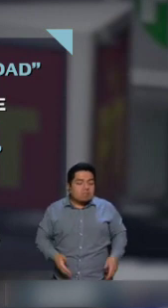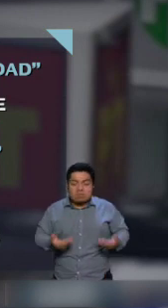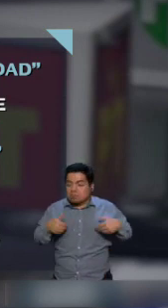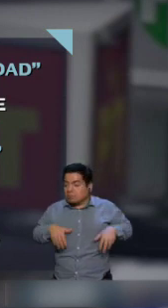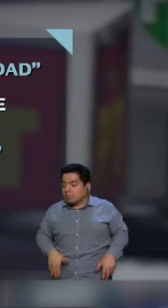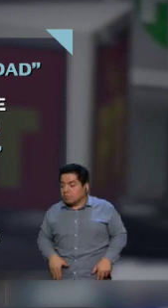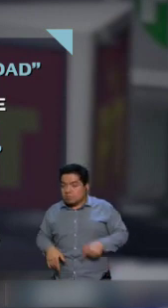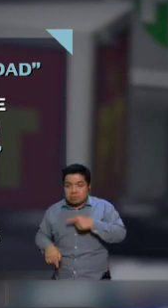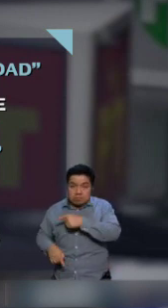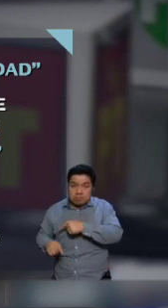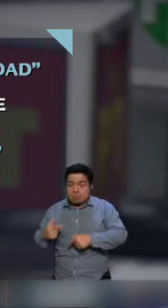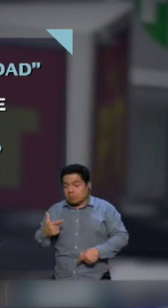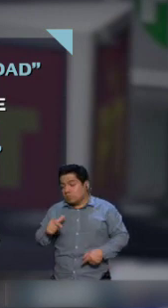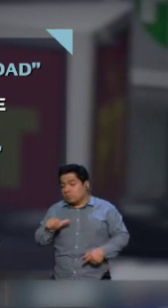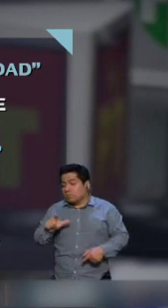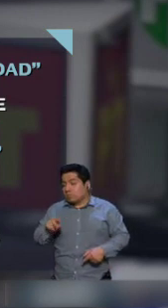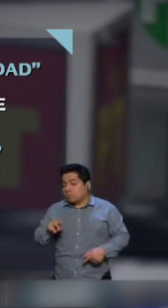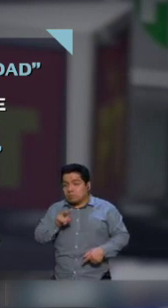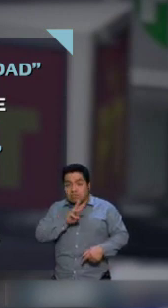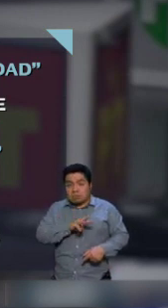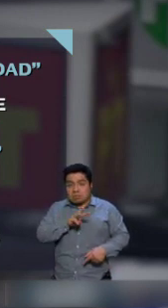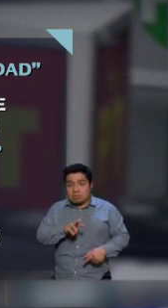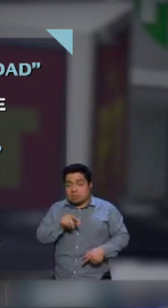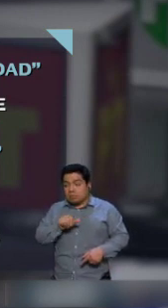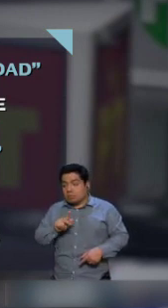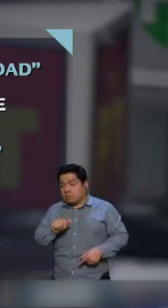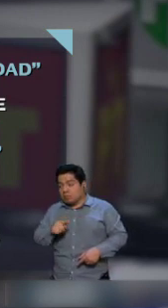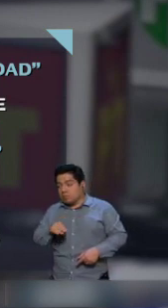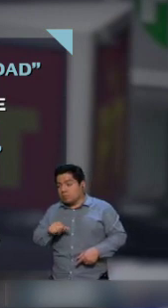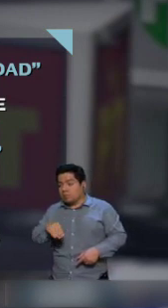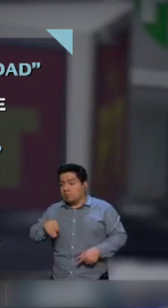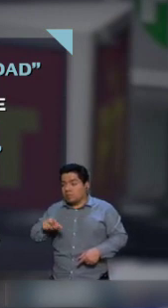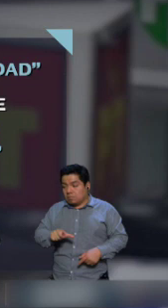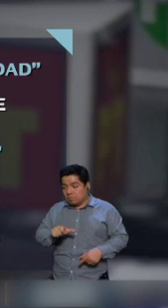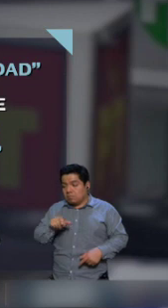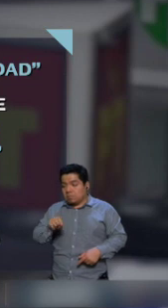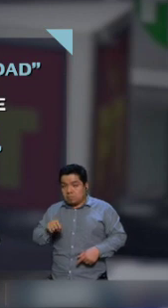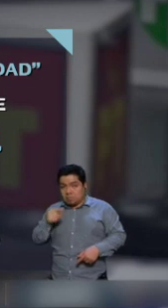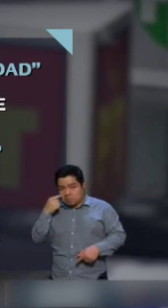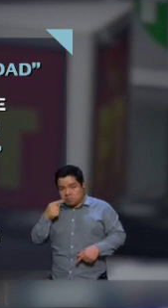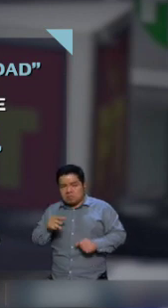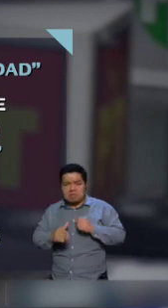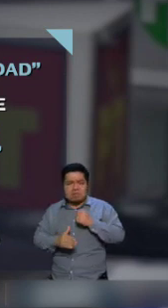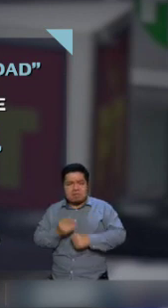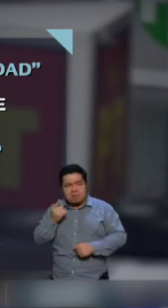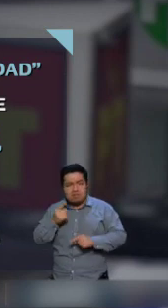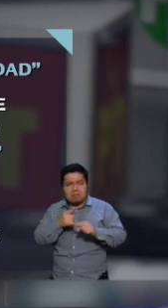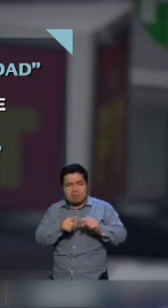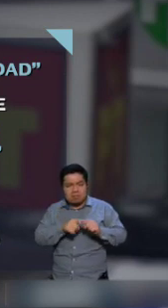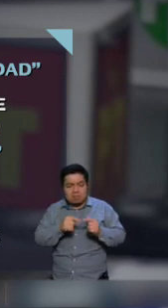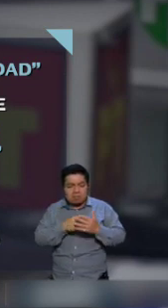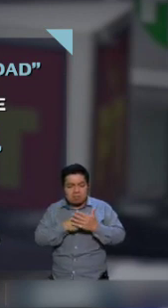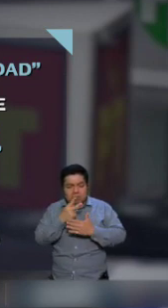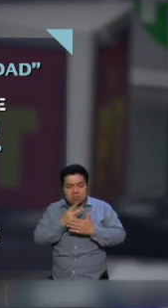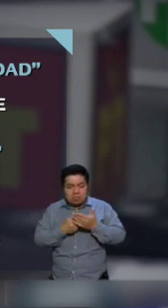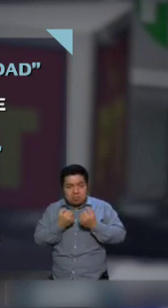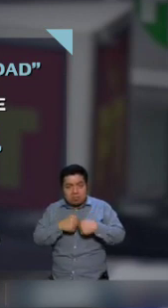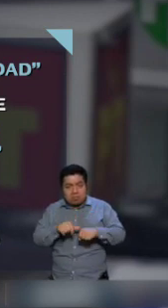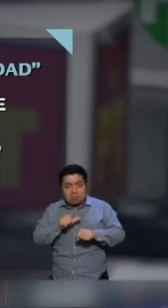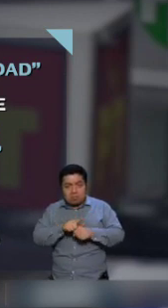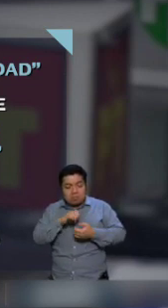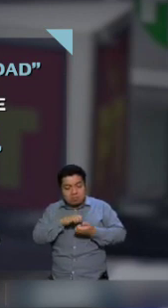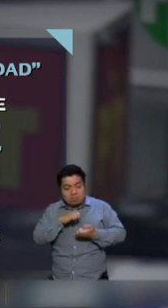Además, Galvez presentó la plataforma www.apúntate.mx con la que busca mejorar y ampliar los programas sociales que están en la